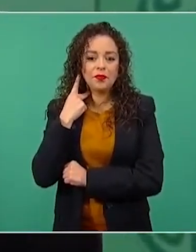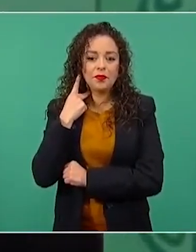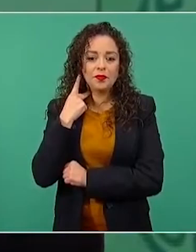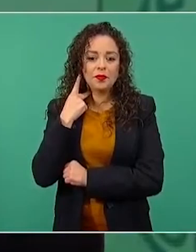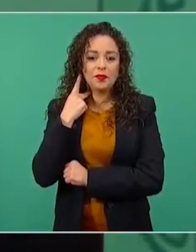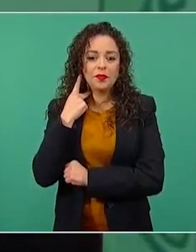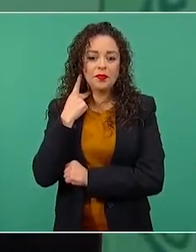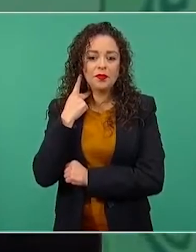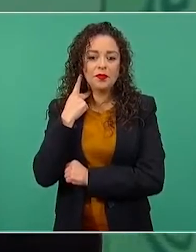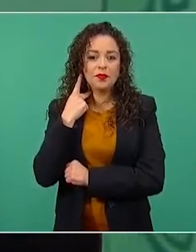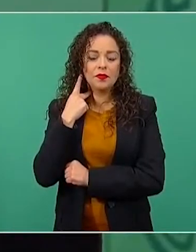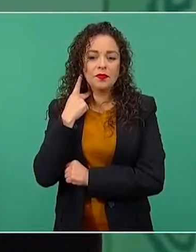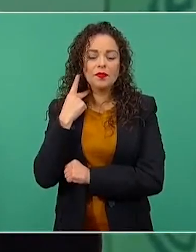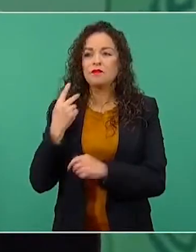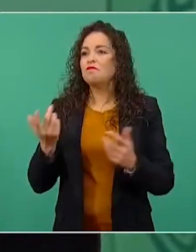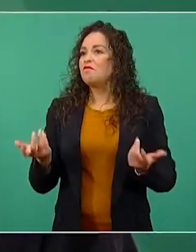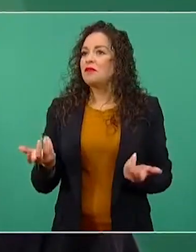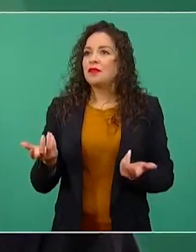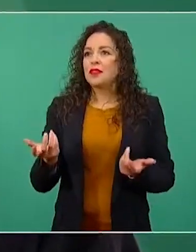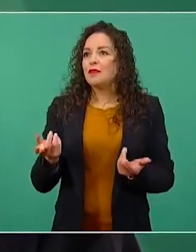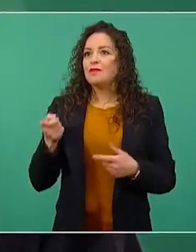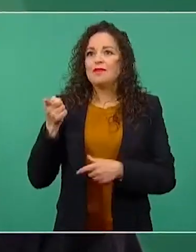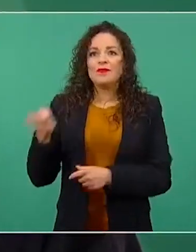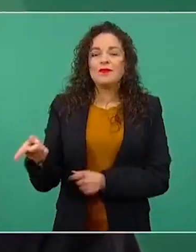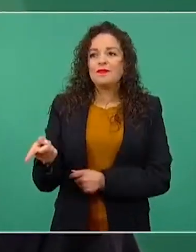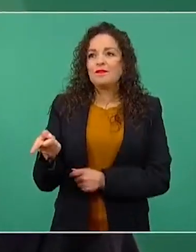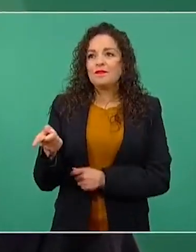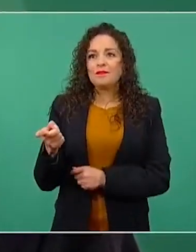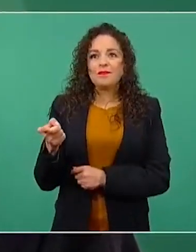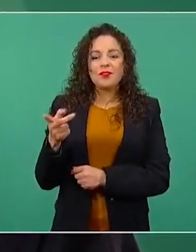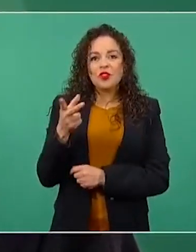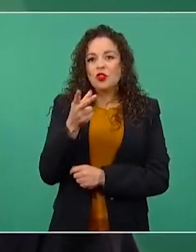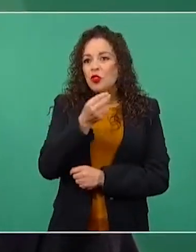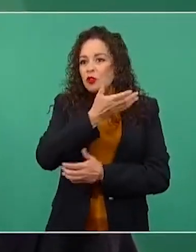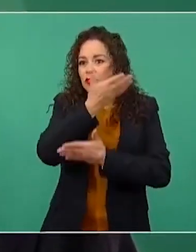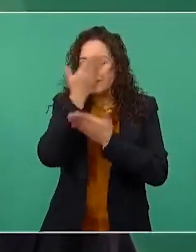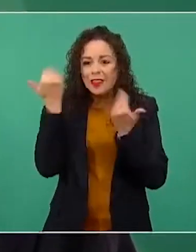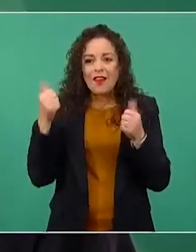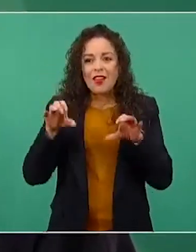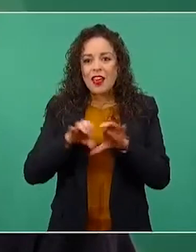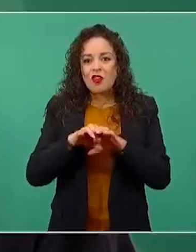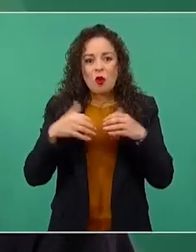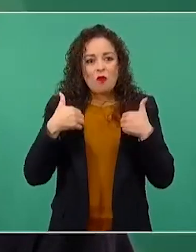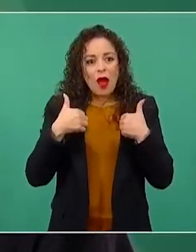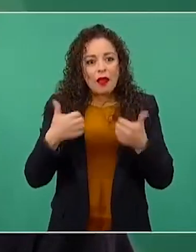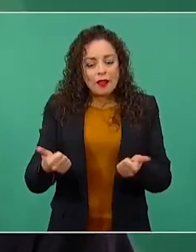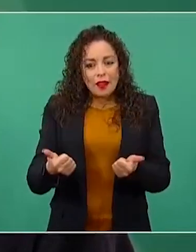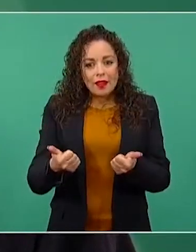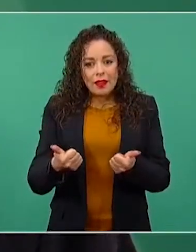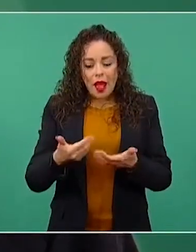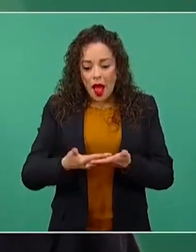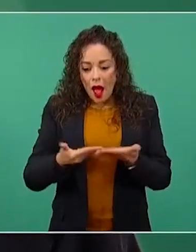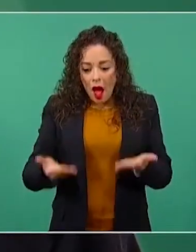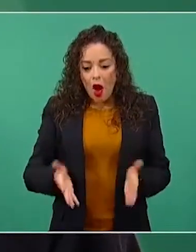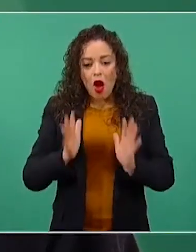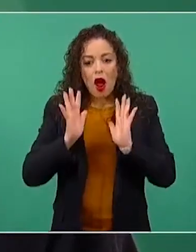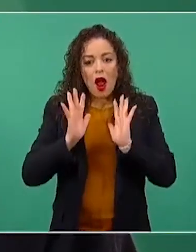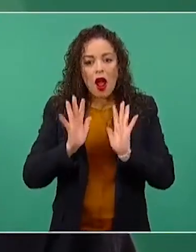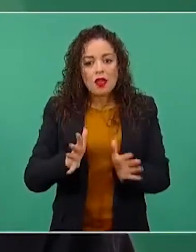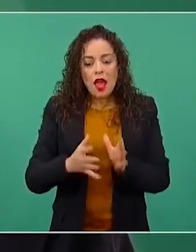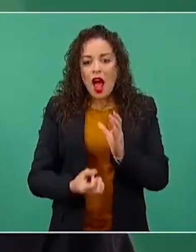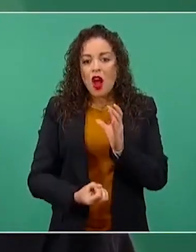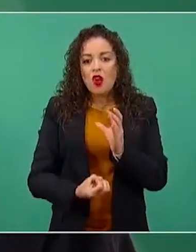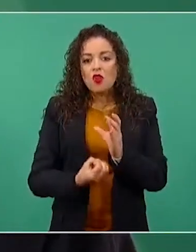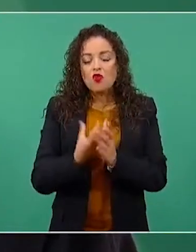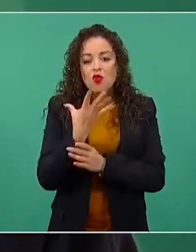no han sabido entender la nueva realidad. Siempre hablo,